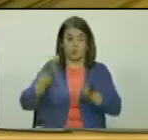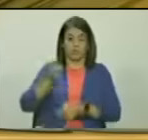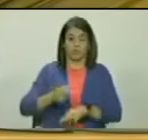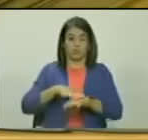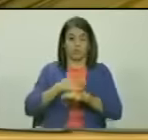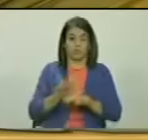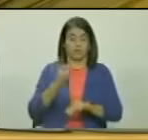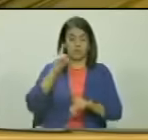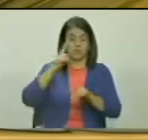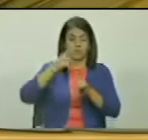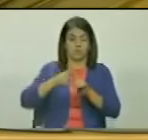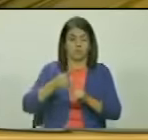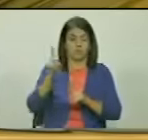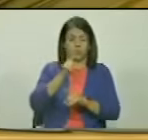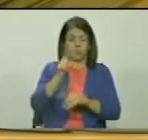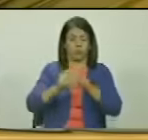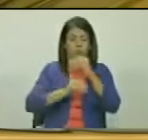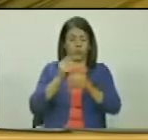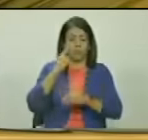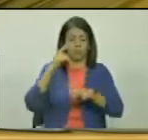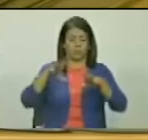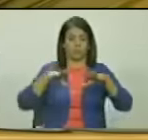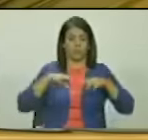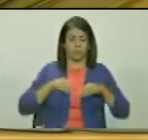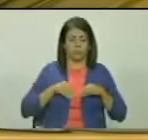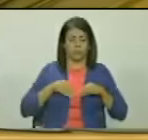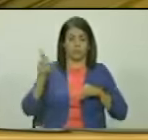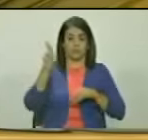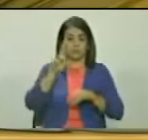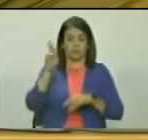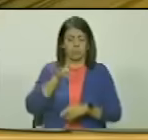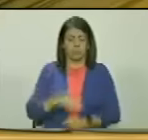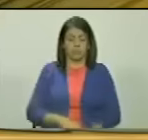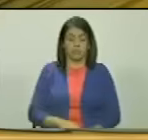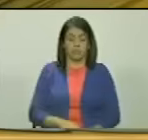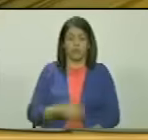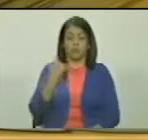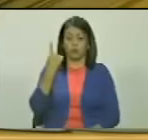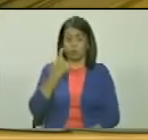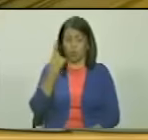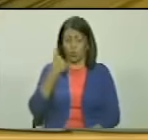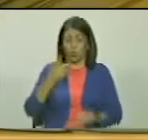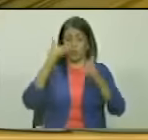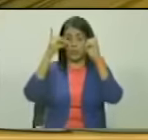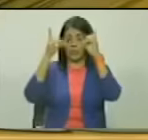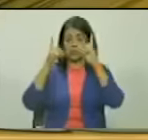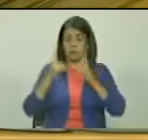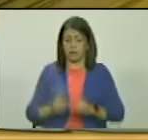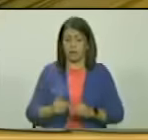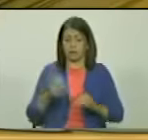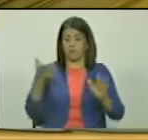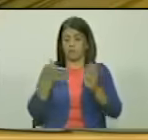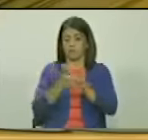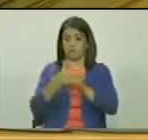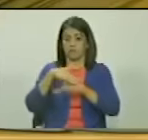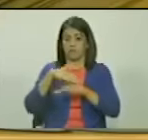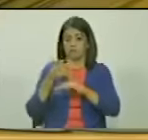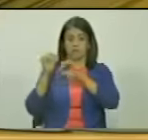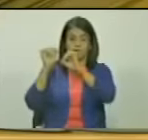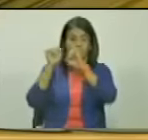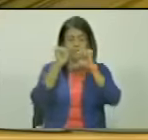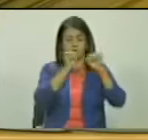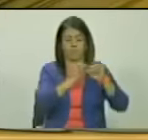corte cuya jurisdicción no fuere reconocida por la república salvo que dichas decisiones consistan en el